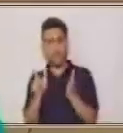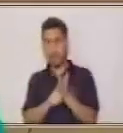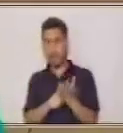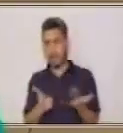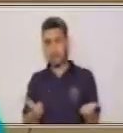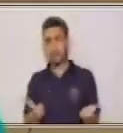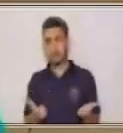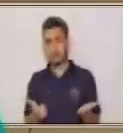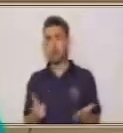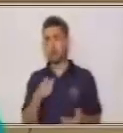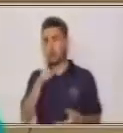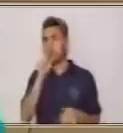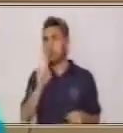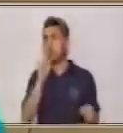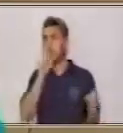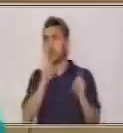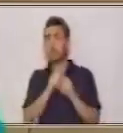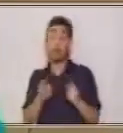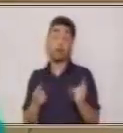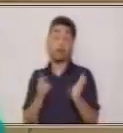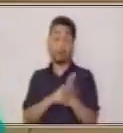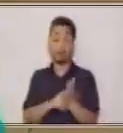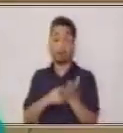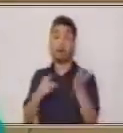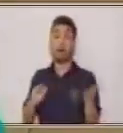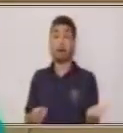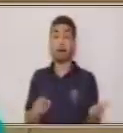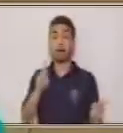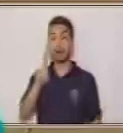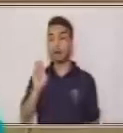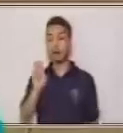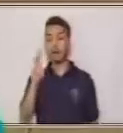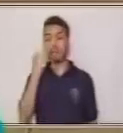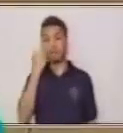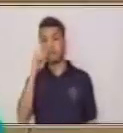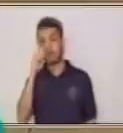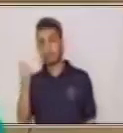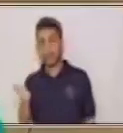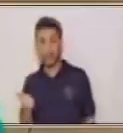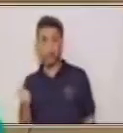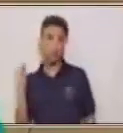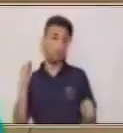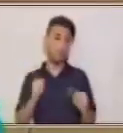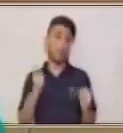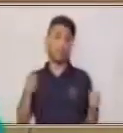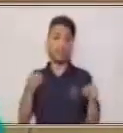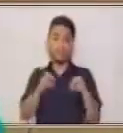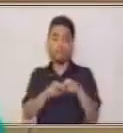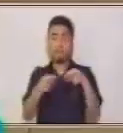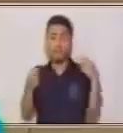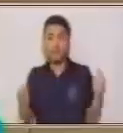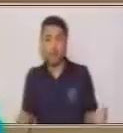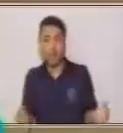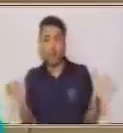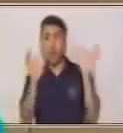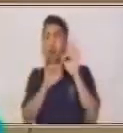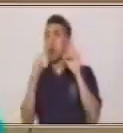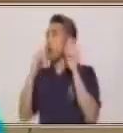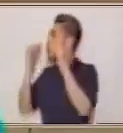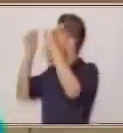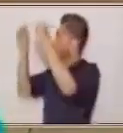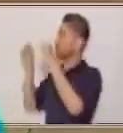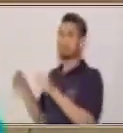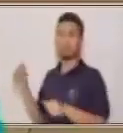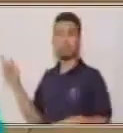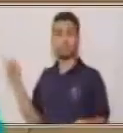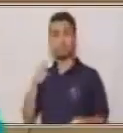puede ser también una revista. Así es, puede ser el periódico o puede ser cualquier afiche publicitario